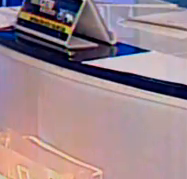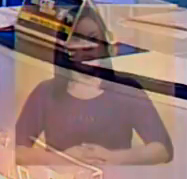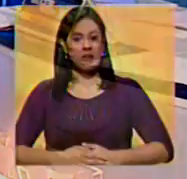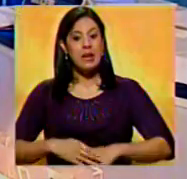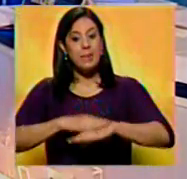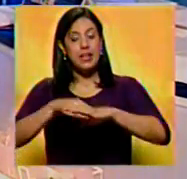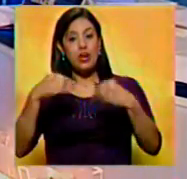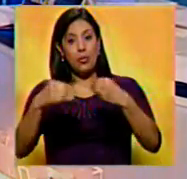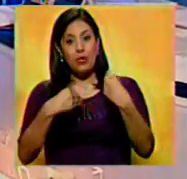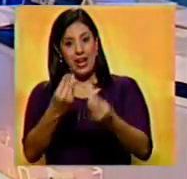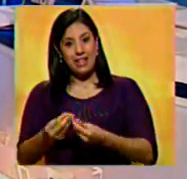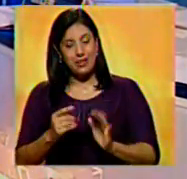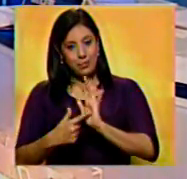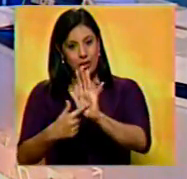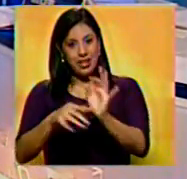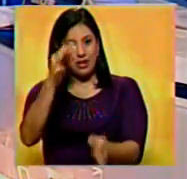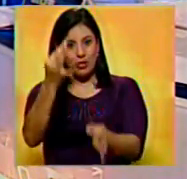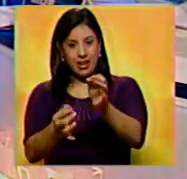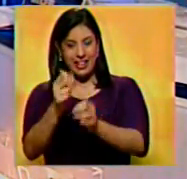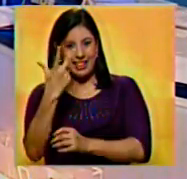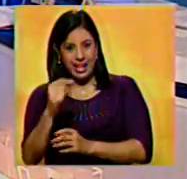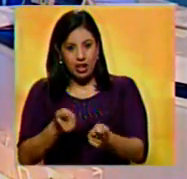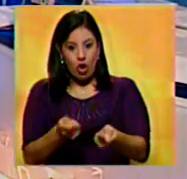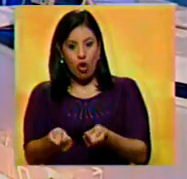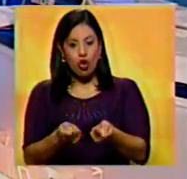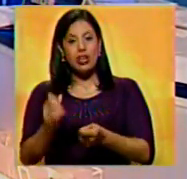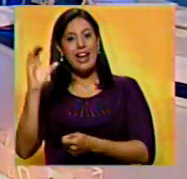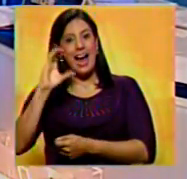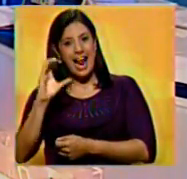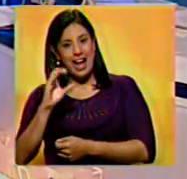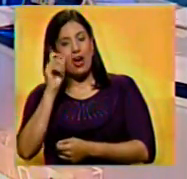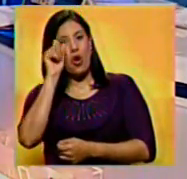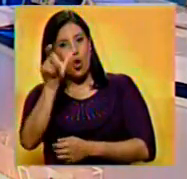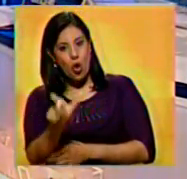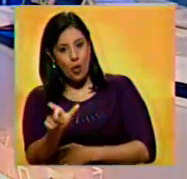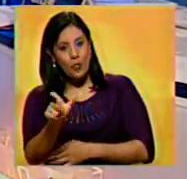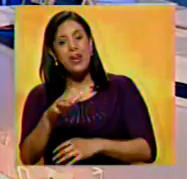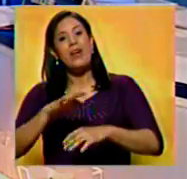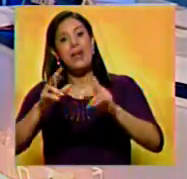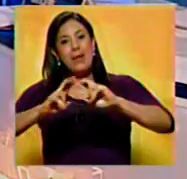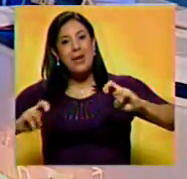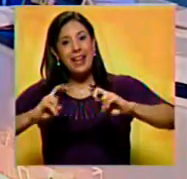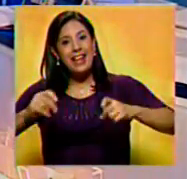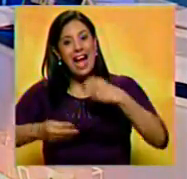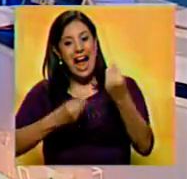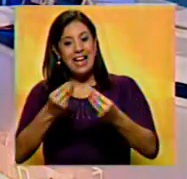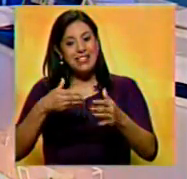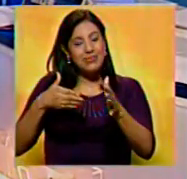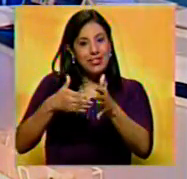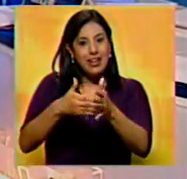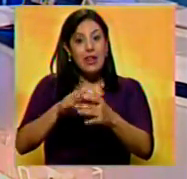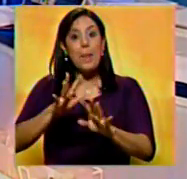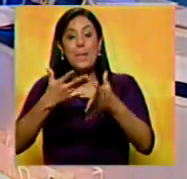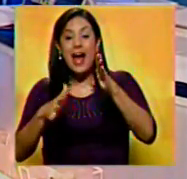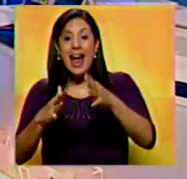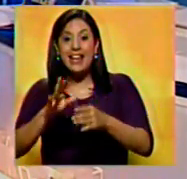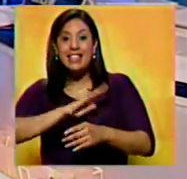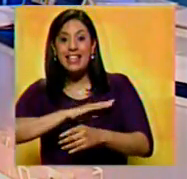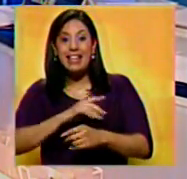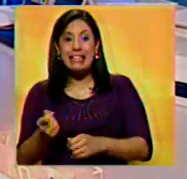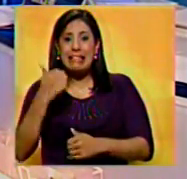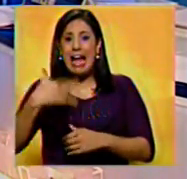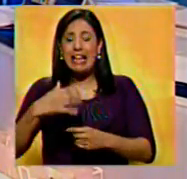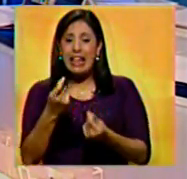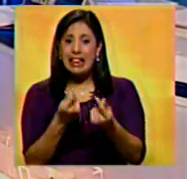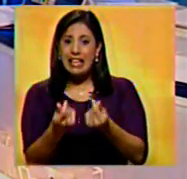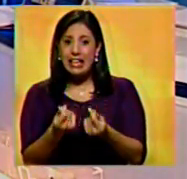El Ministerio Público presentará ante el Tribunal 30 de Control de Caracas a Leocenis García por la investigación que se le sigue sobre la procedencia de altas sumas